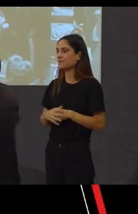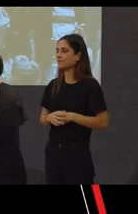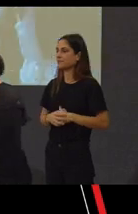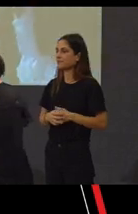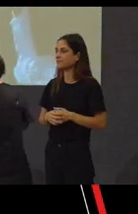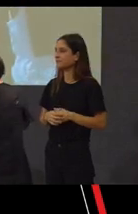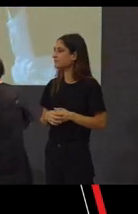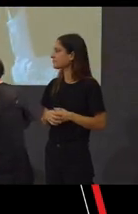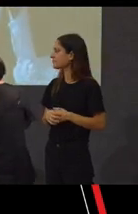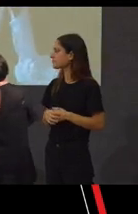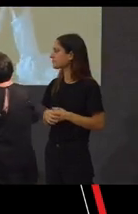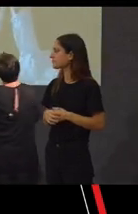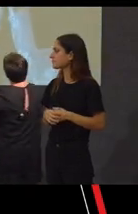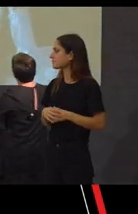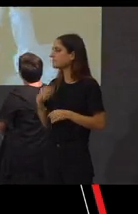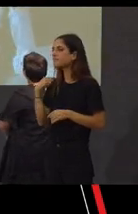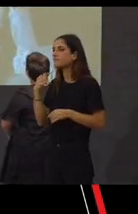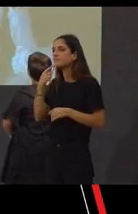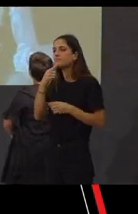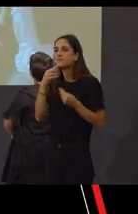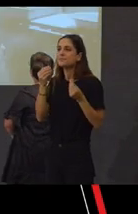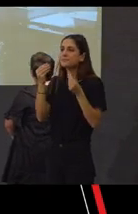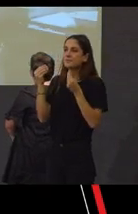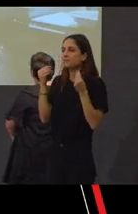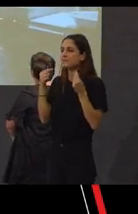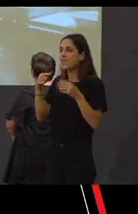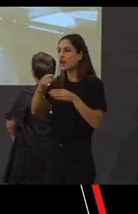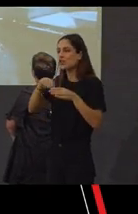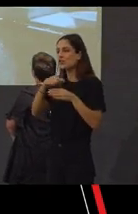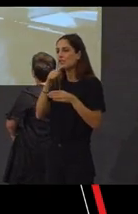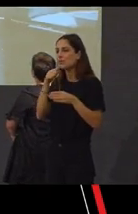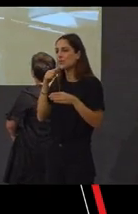Los paladares saborean las dulces rosquillas.